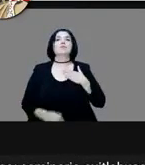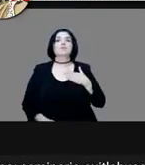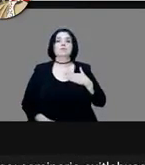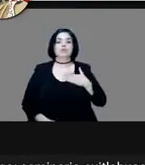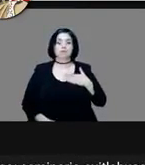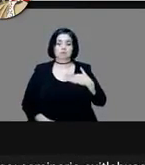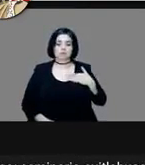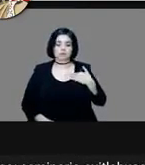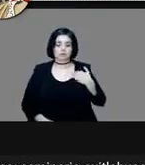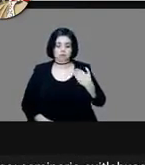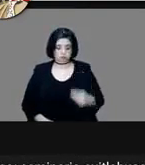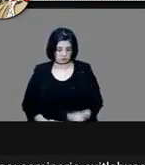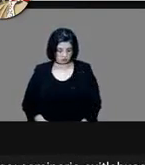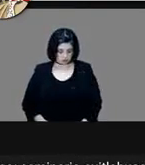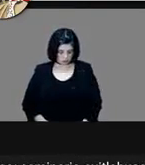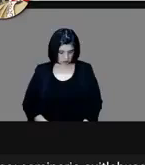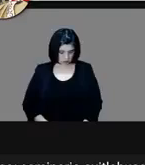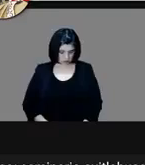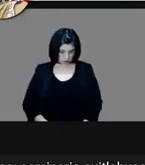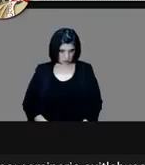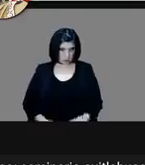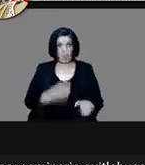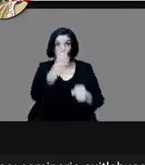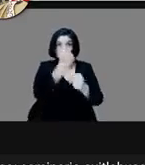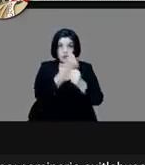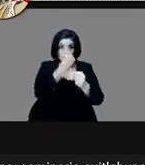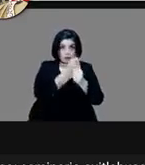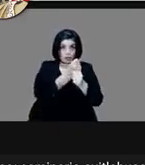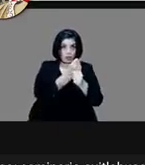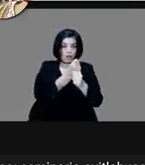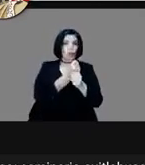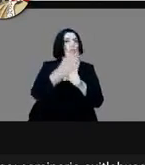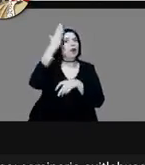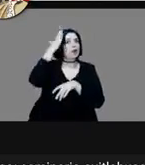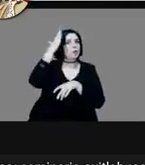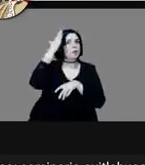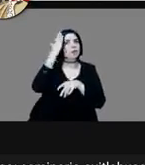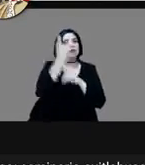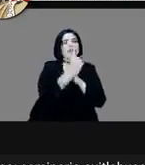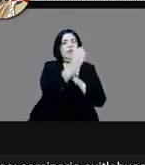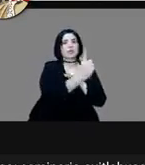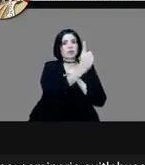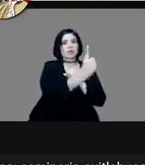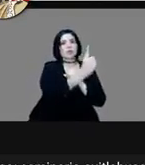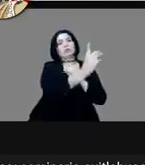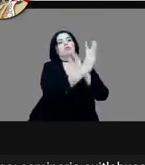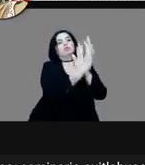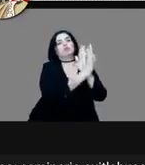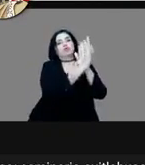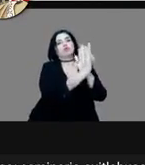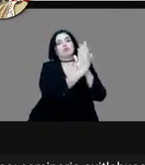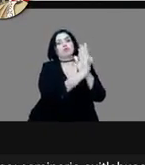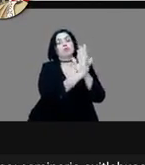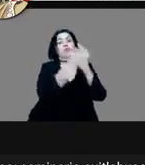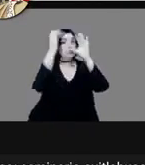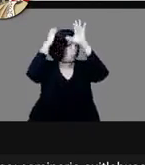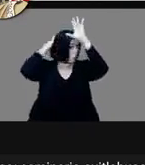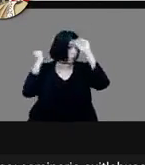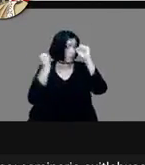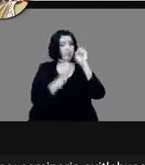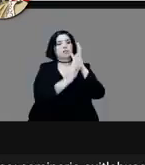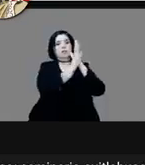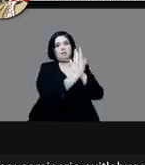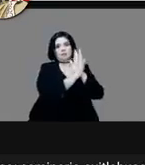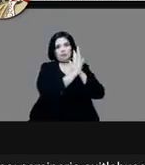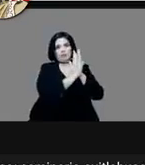Va adelante uno de sus capitanes, él va en el del medio, más protegidito, y hasta atrás en la retaguardia pone a